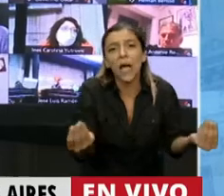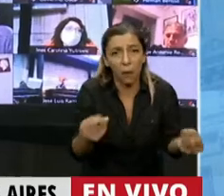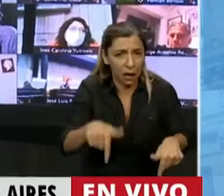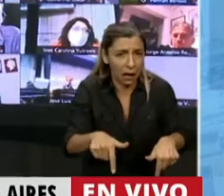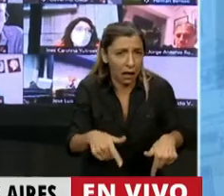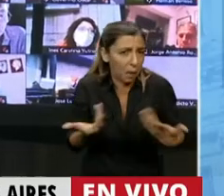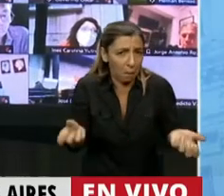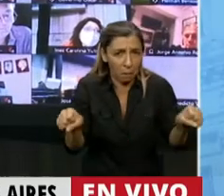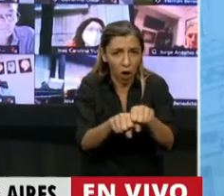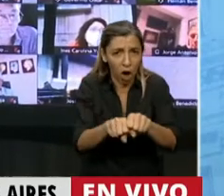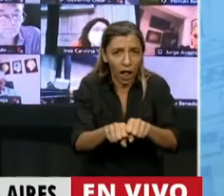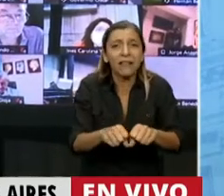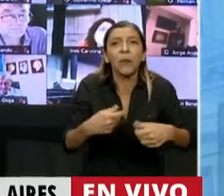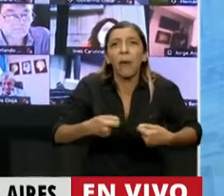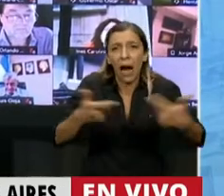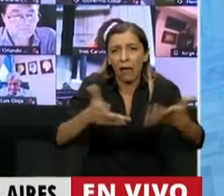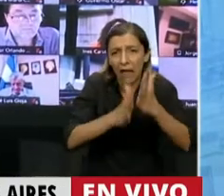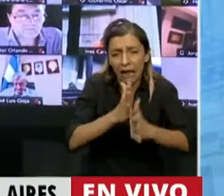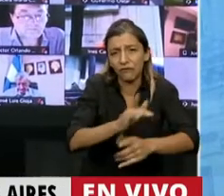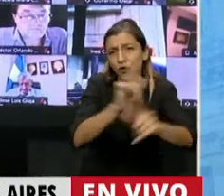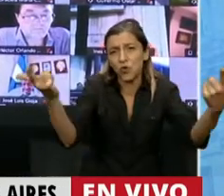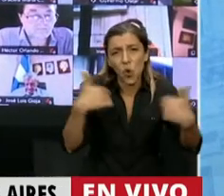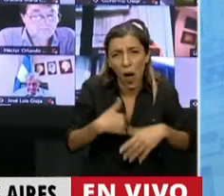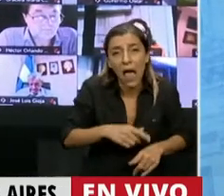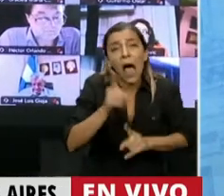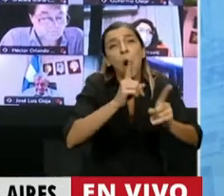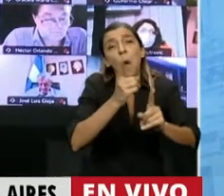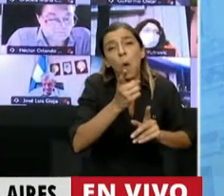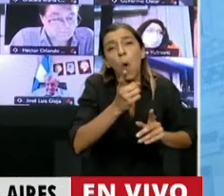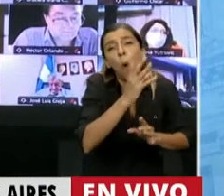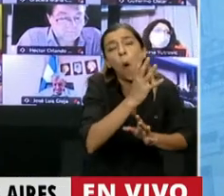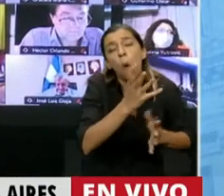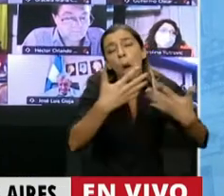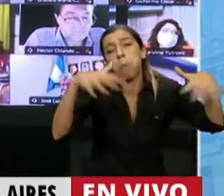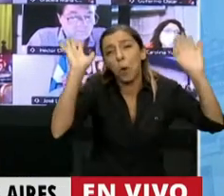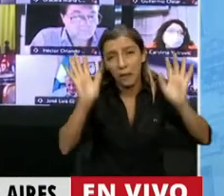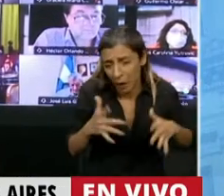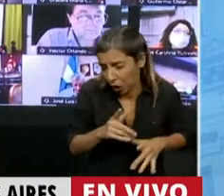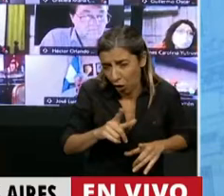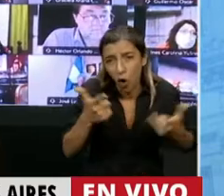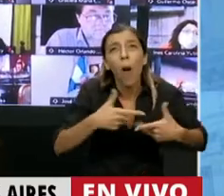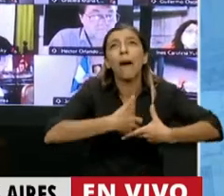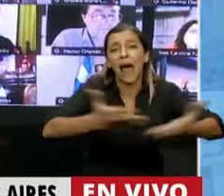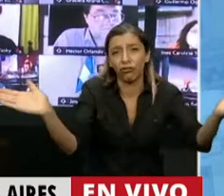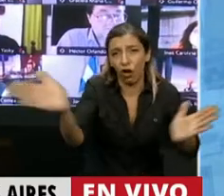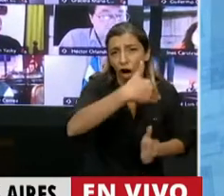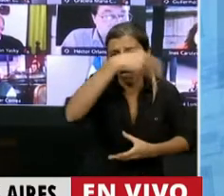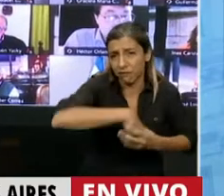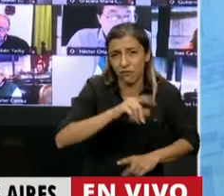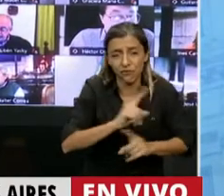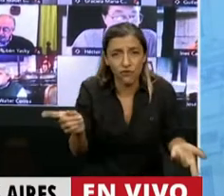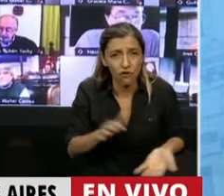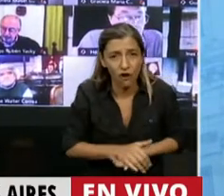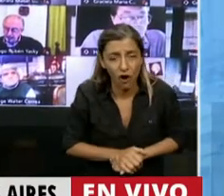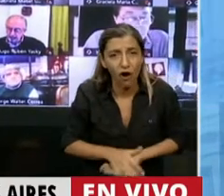en alguna plataforma, lo de ciencia y tecnología, es una ley que ya estaba aprobada, objetivos